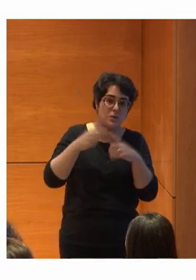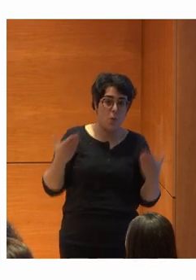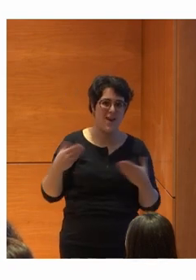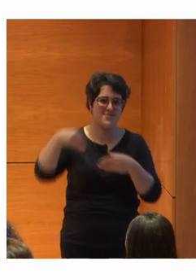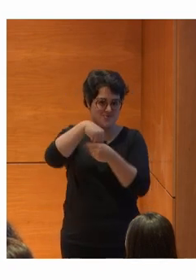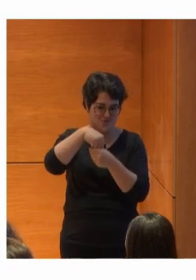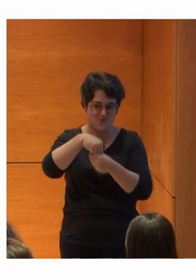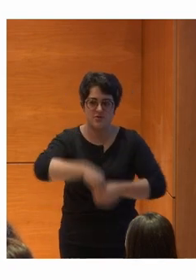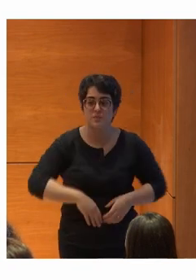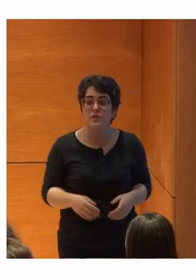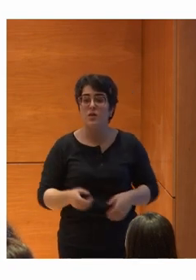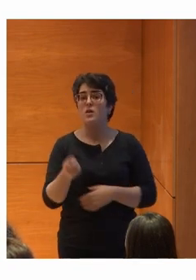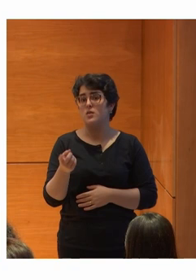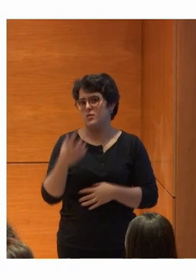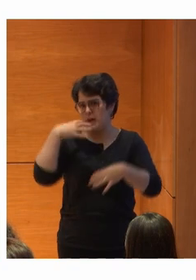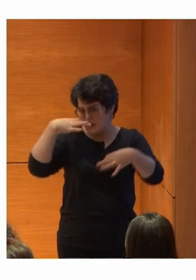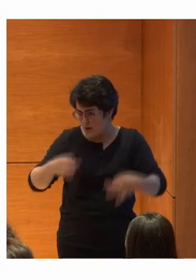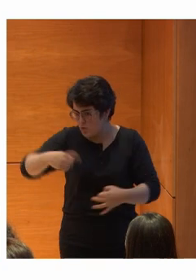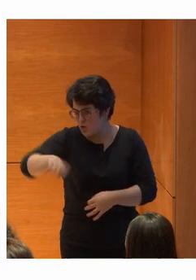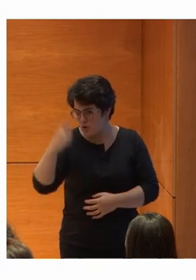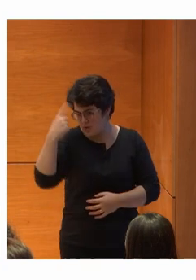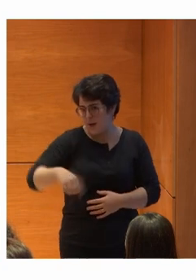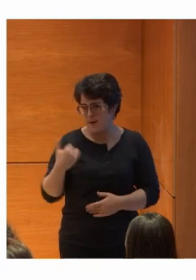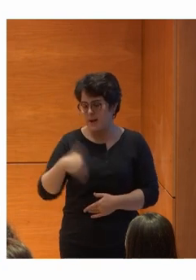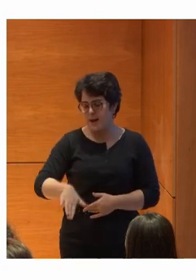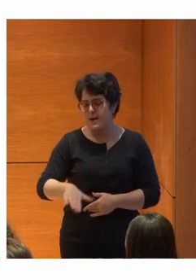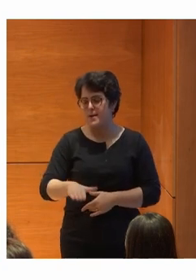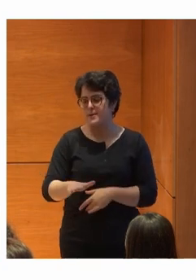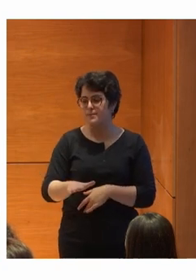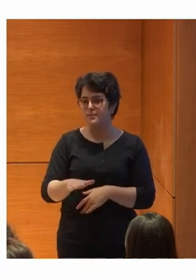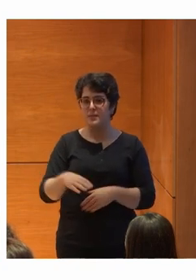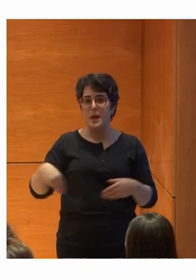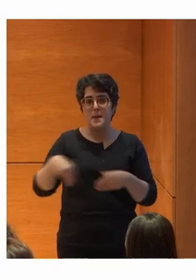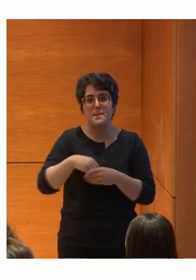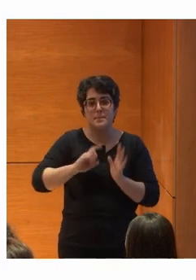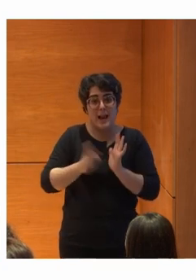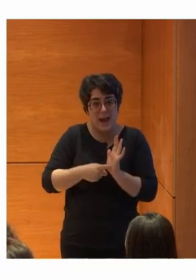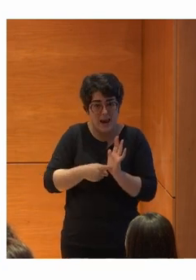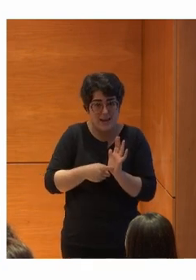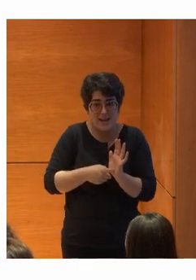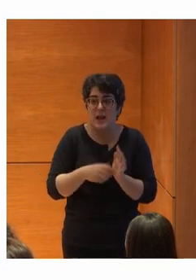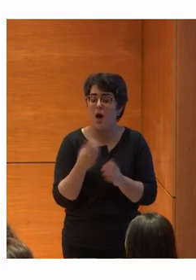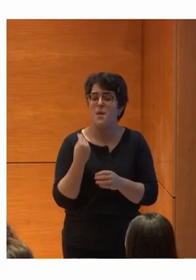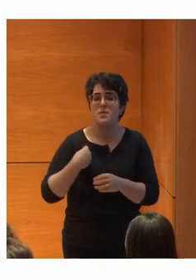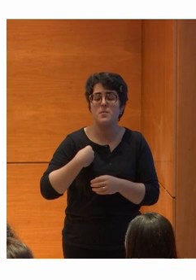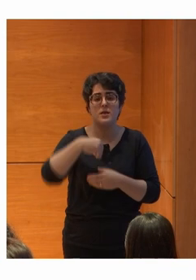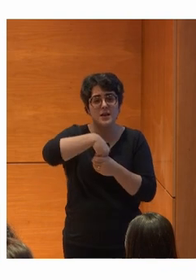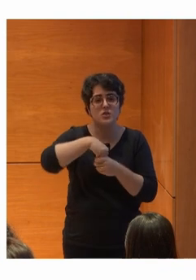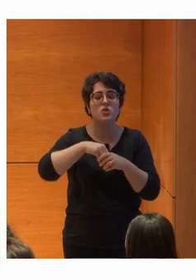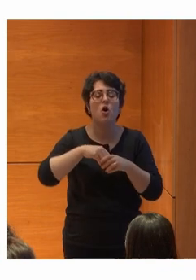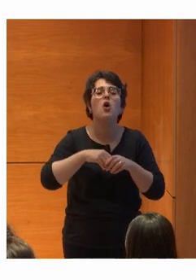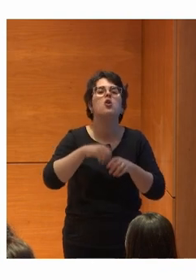¿Vale? Como seguramente Ya sabéis Plena Inclusión Está formada Por 950